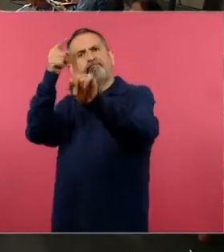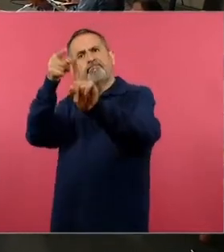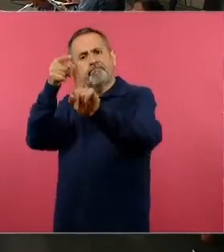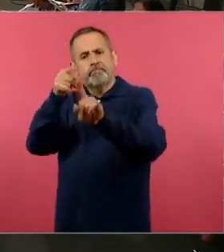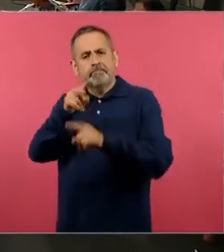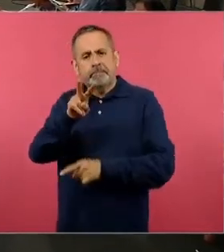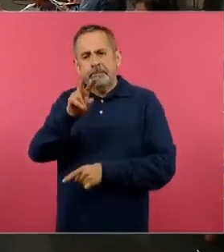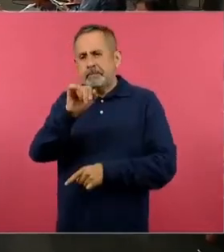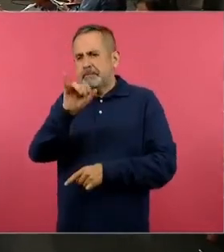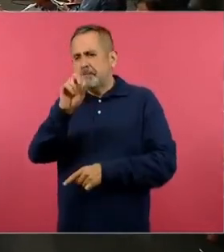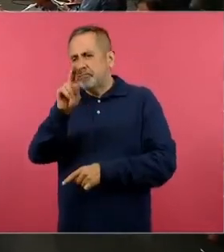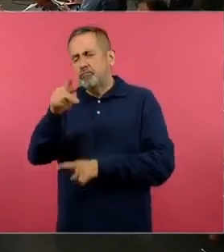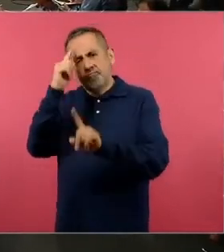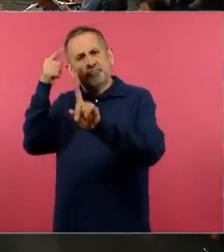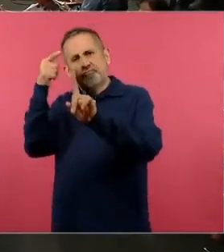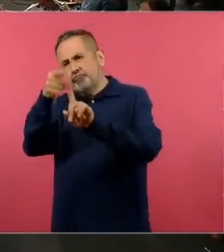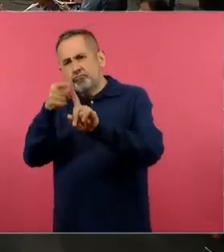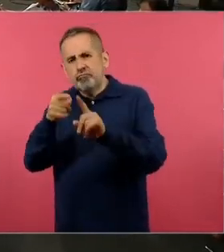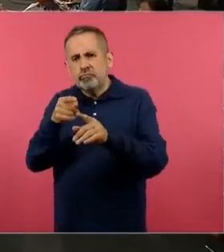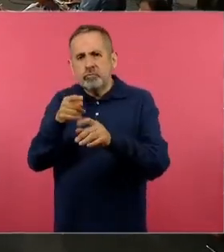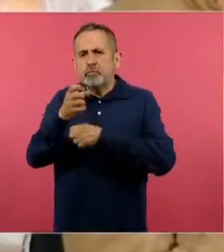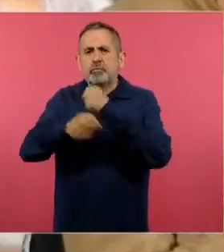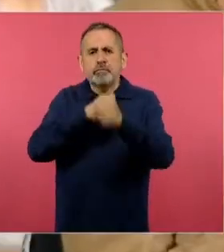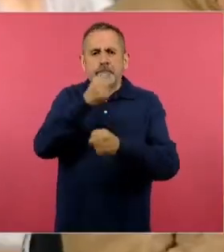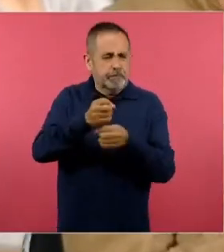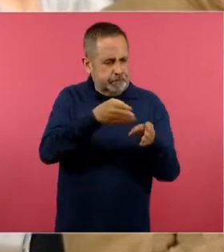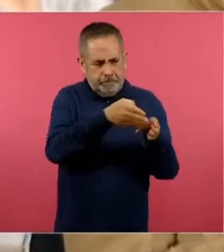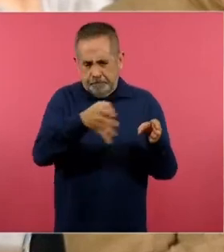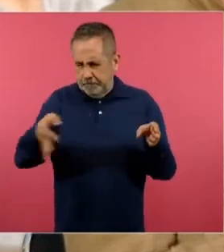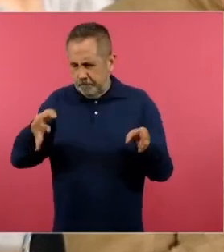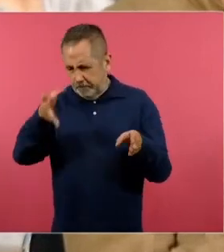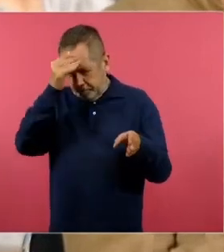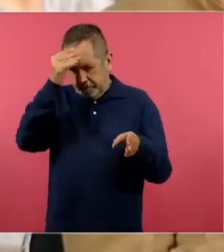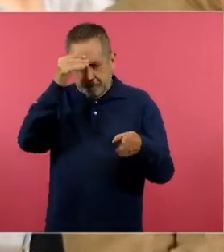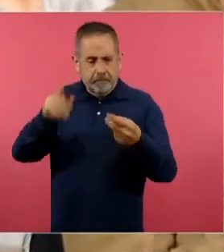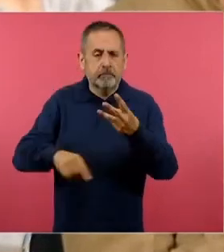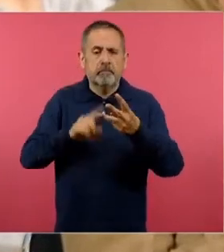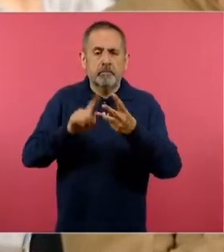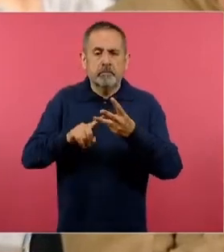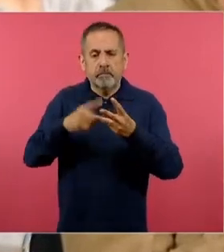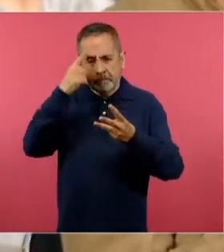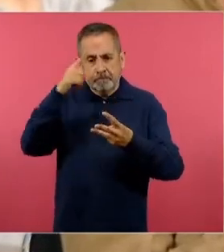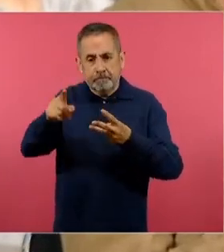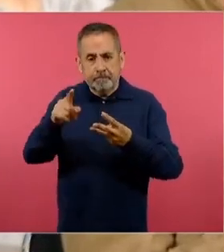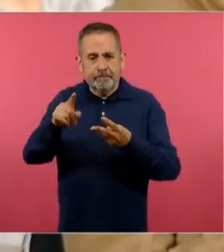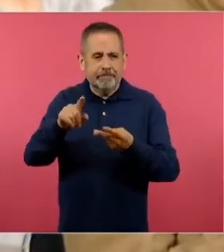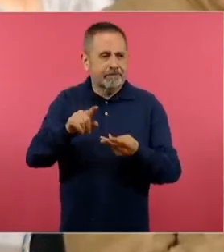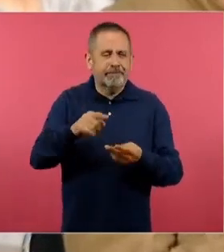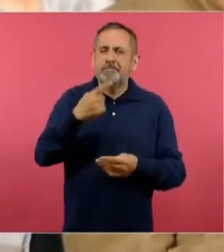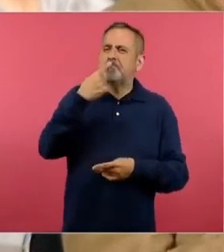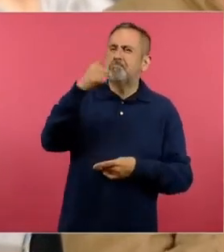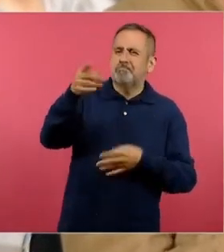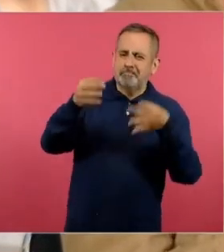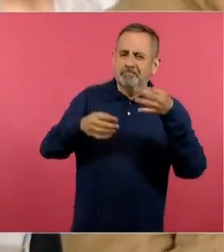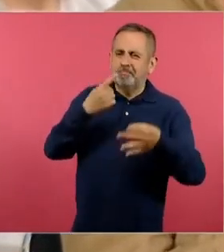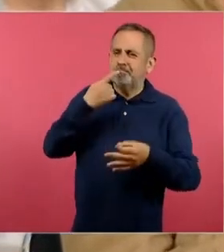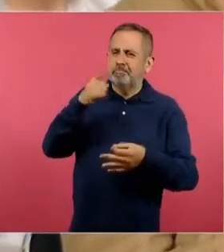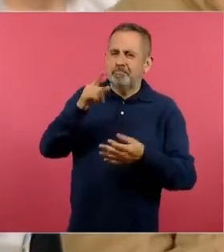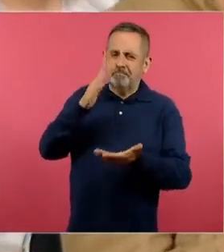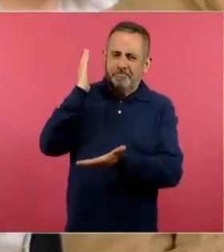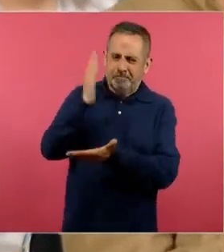año qué destacaría y por último respecto de la suspensión provisional para frenar la distribución de libros en Chihuahua